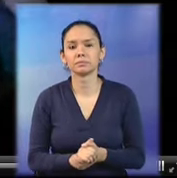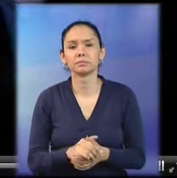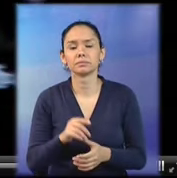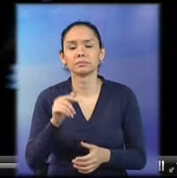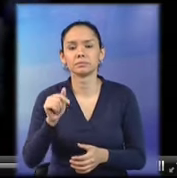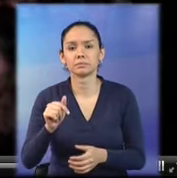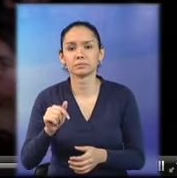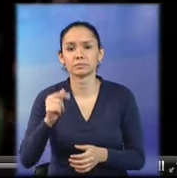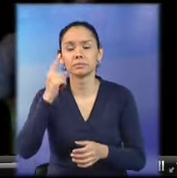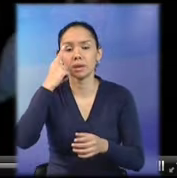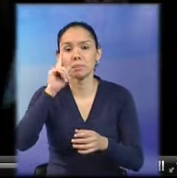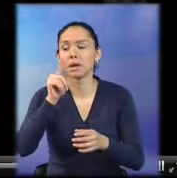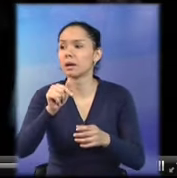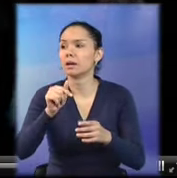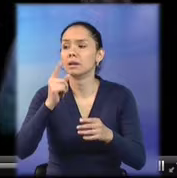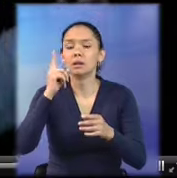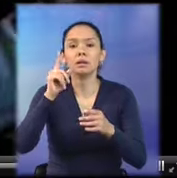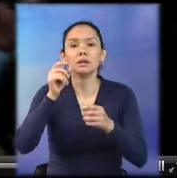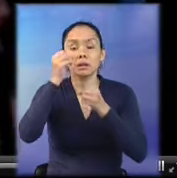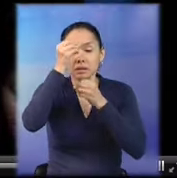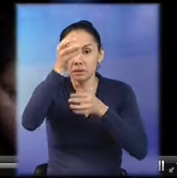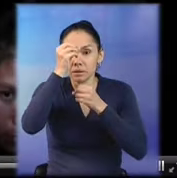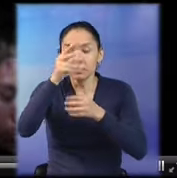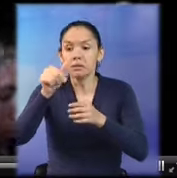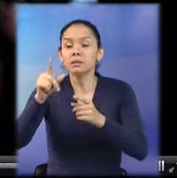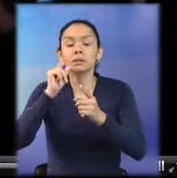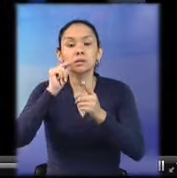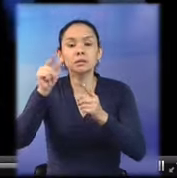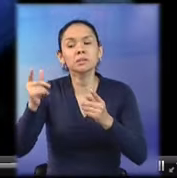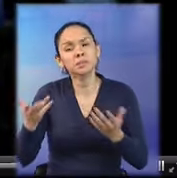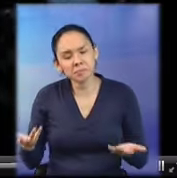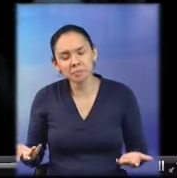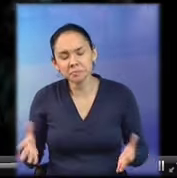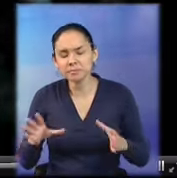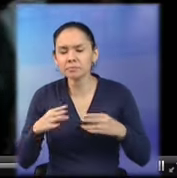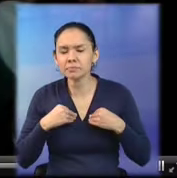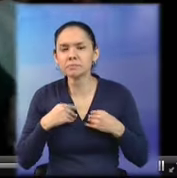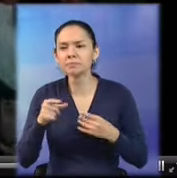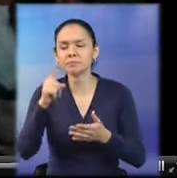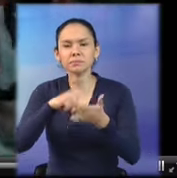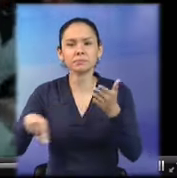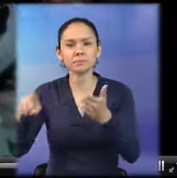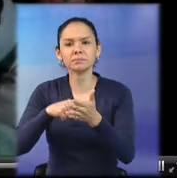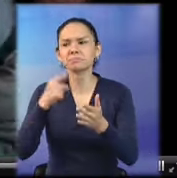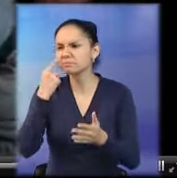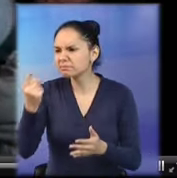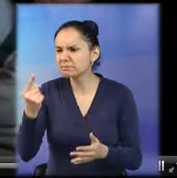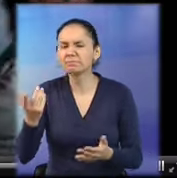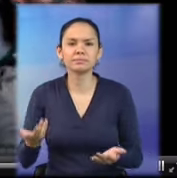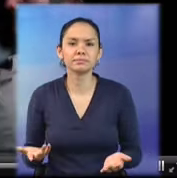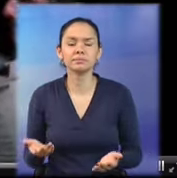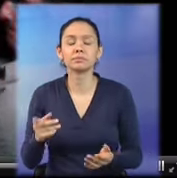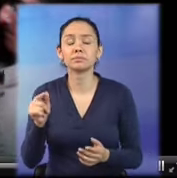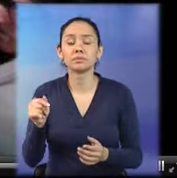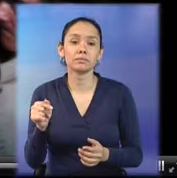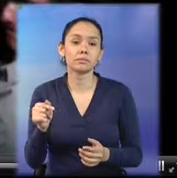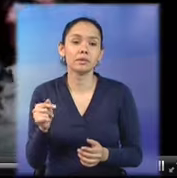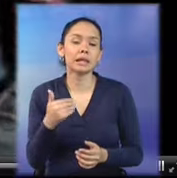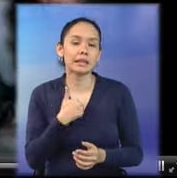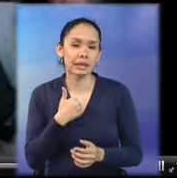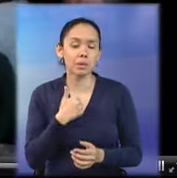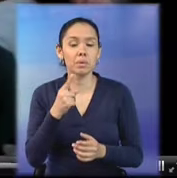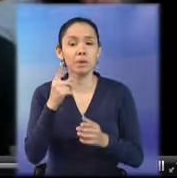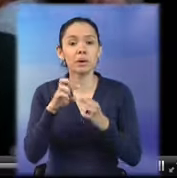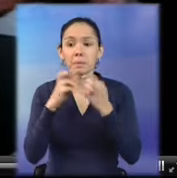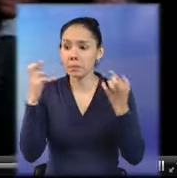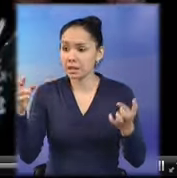prensa que esté dando el candidato Virgilio Bernal. Quien en horas de la mañana y de la tarde convocó a la prensa